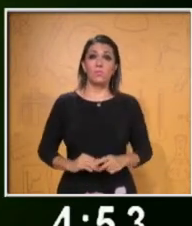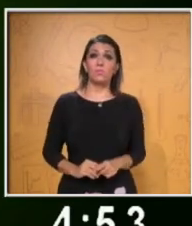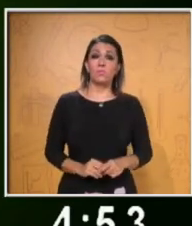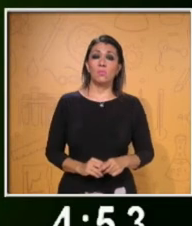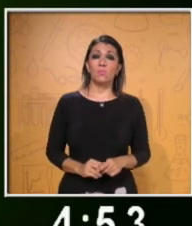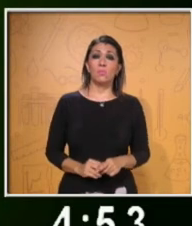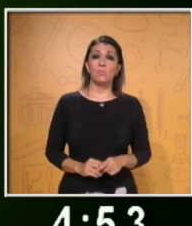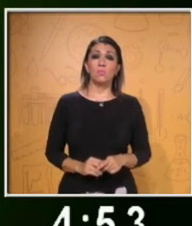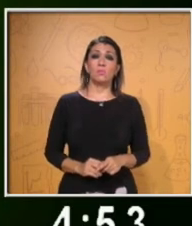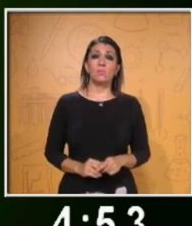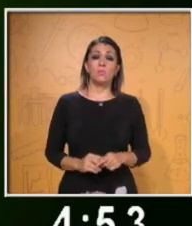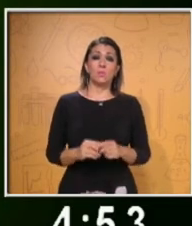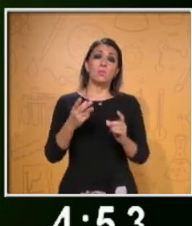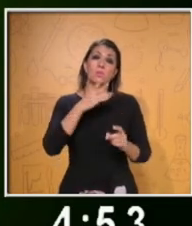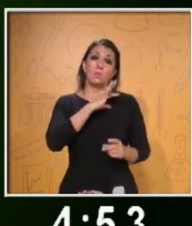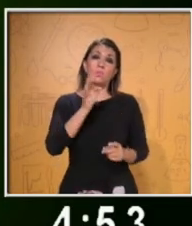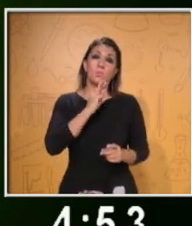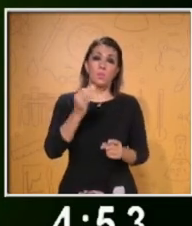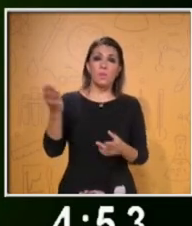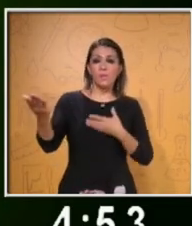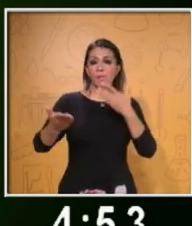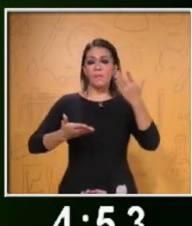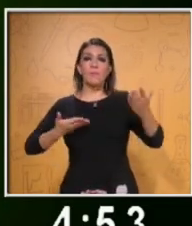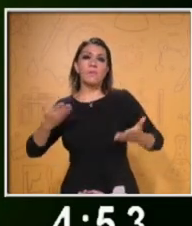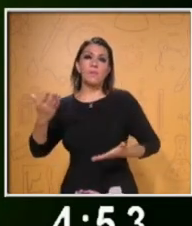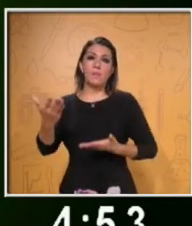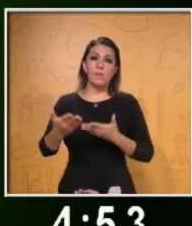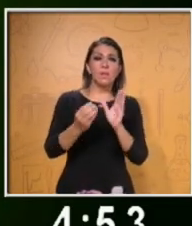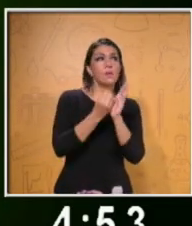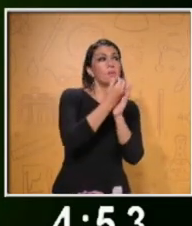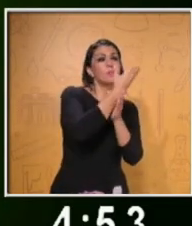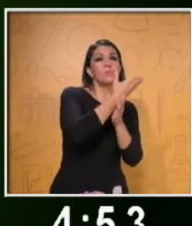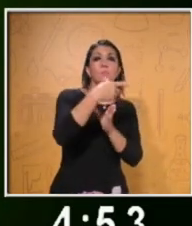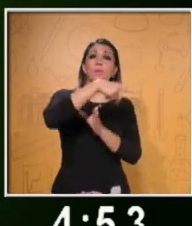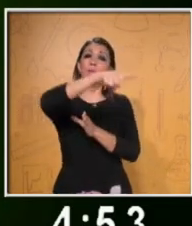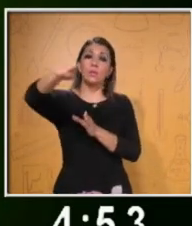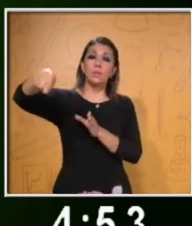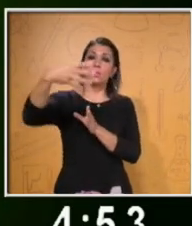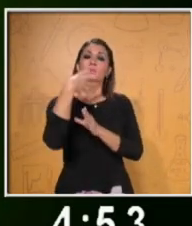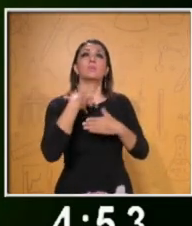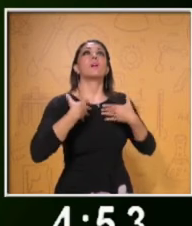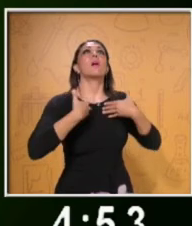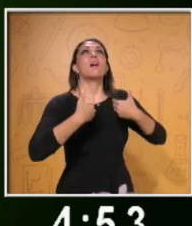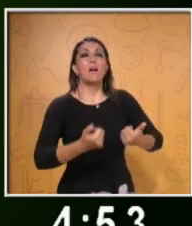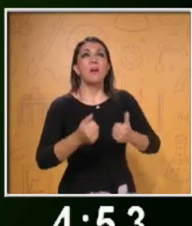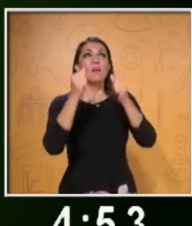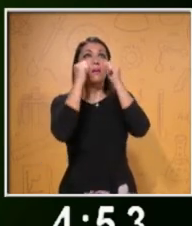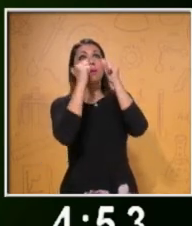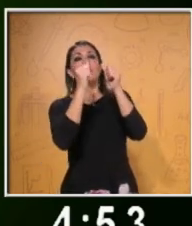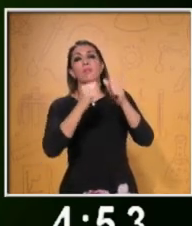Permiten darle mayor dinamismo a una exposición y logran captar la atención de quien escucha.